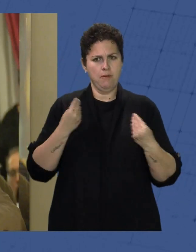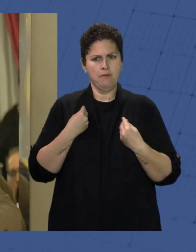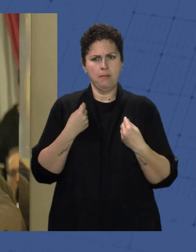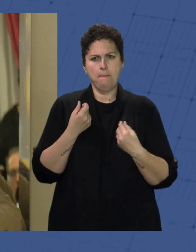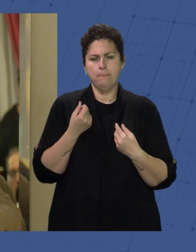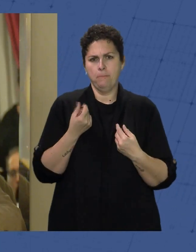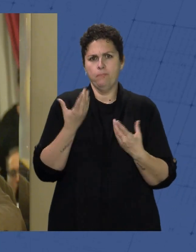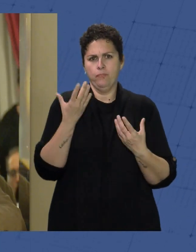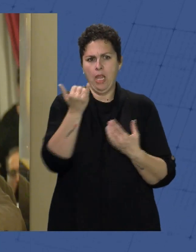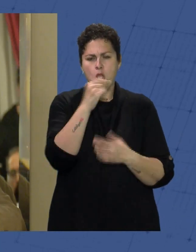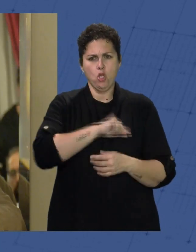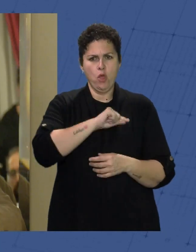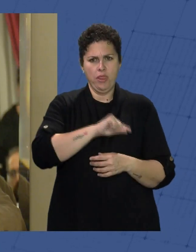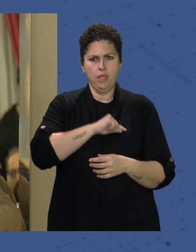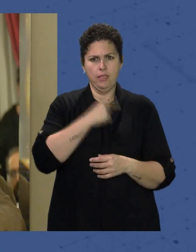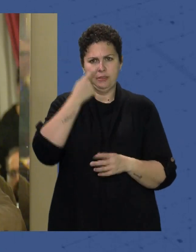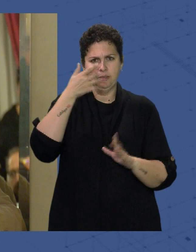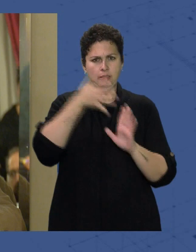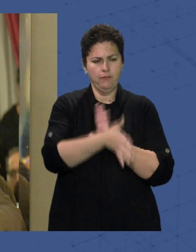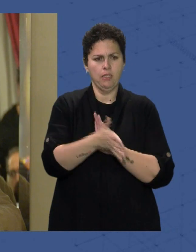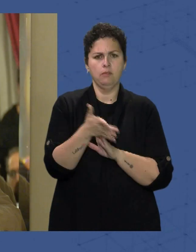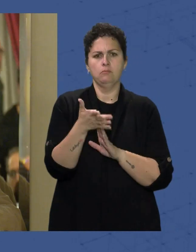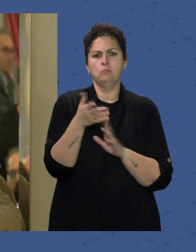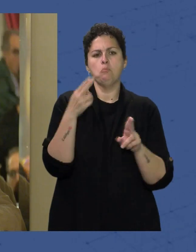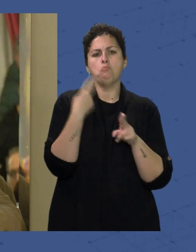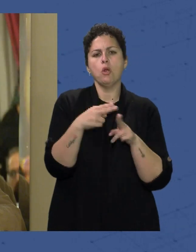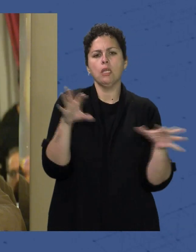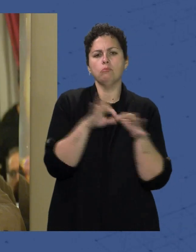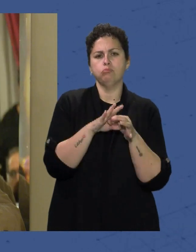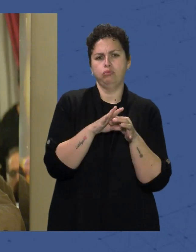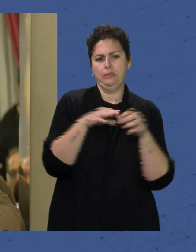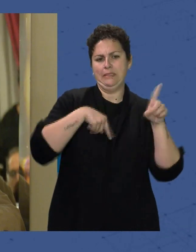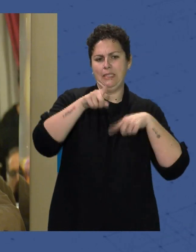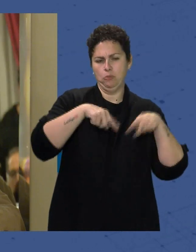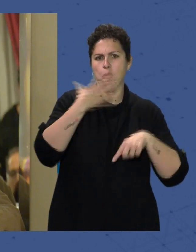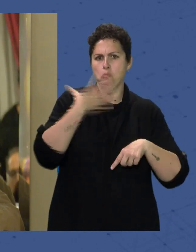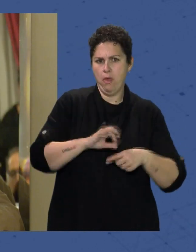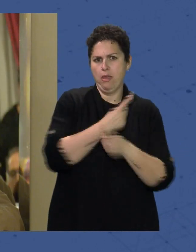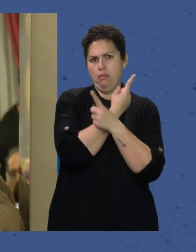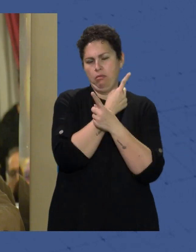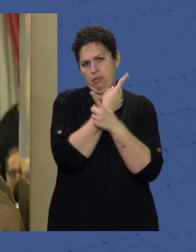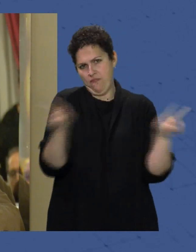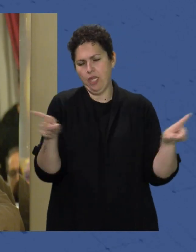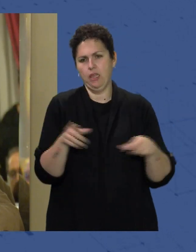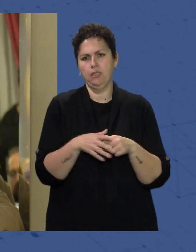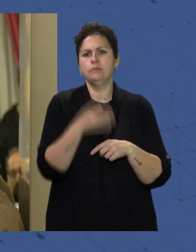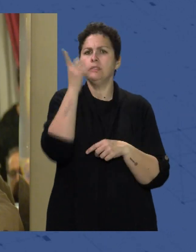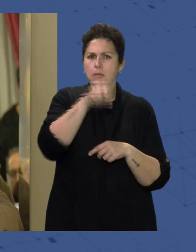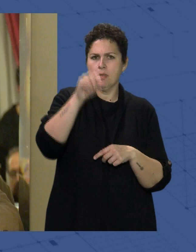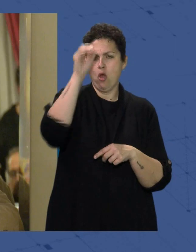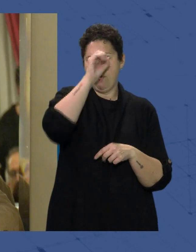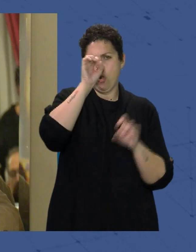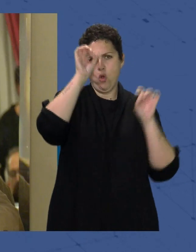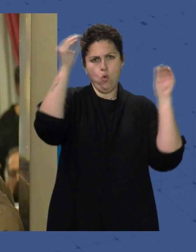conciencia De que otra política De transportes Es posible Y que como nosotros Consideran Que tenemos